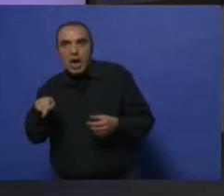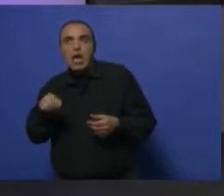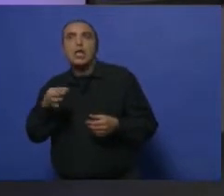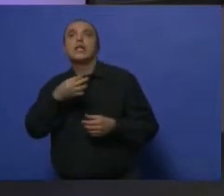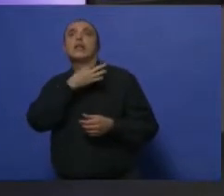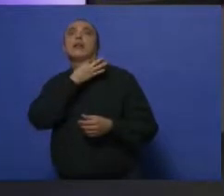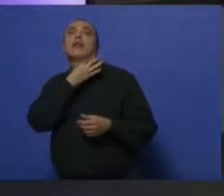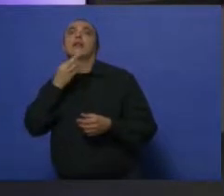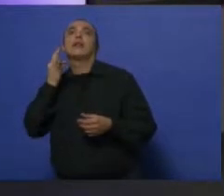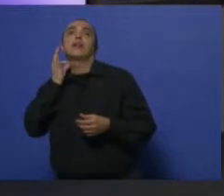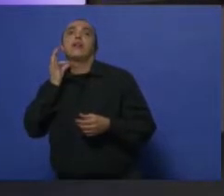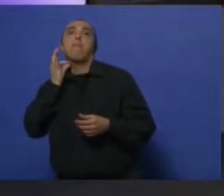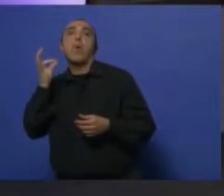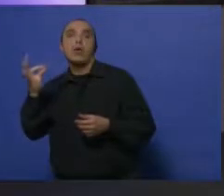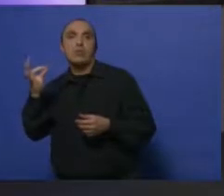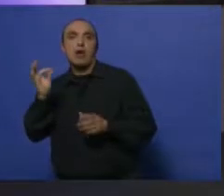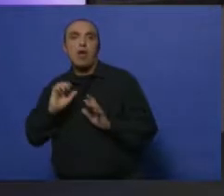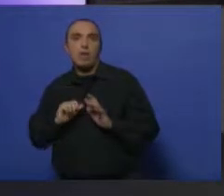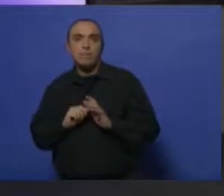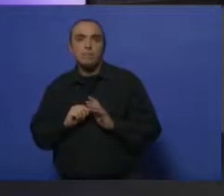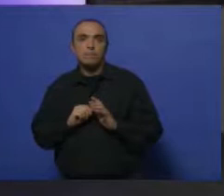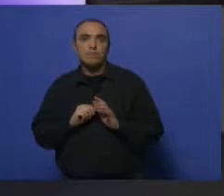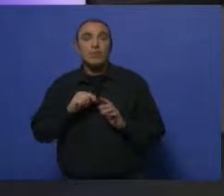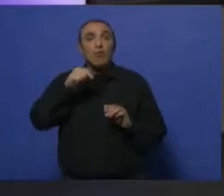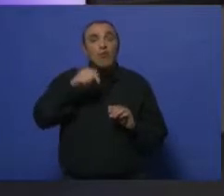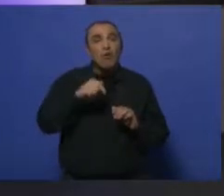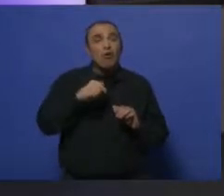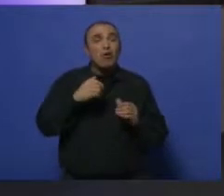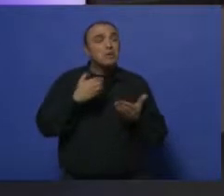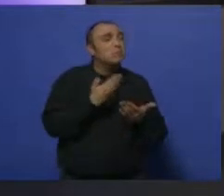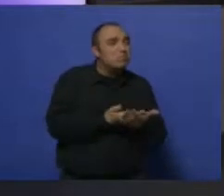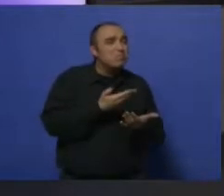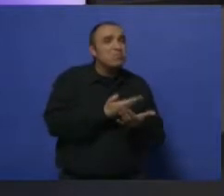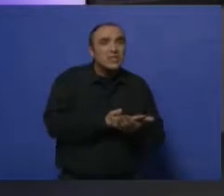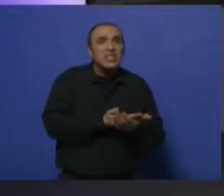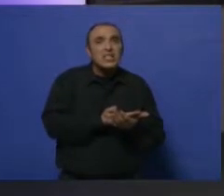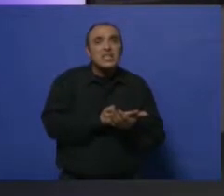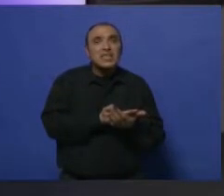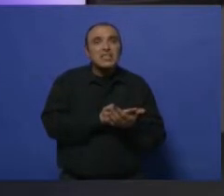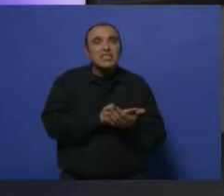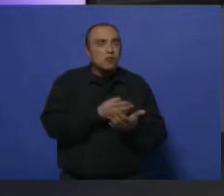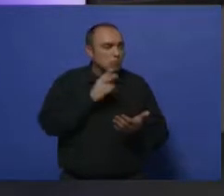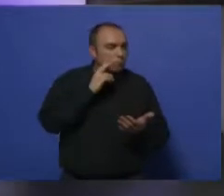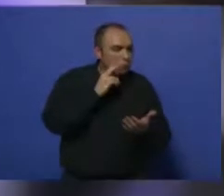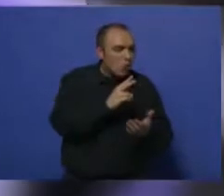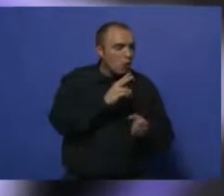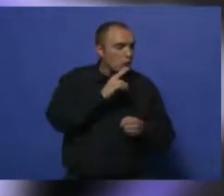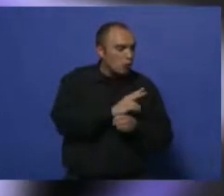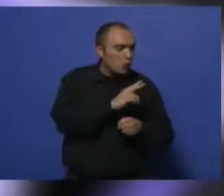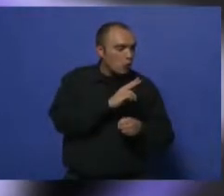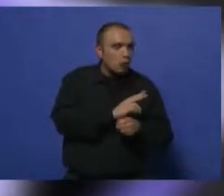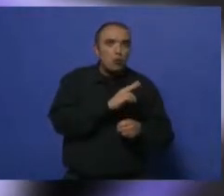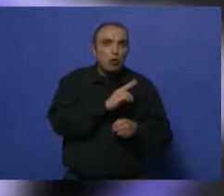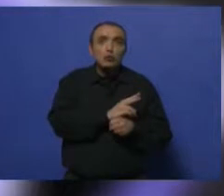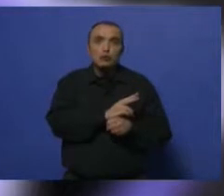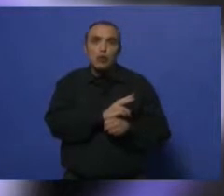pidiendo que algunos, digamos, que cuando tengamos casos sospechosos, se hisopen como para mantener una vigilancia epidemiológica. Ajá. Bien.